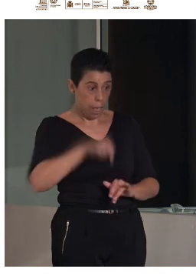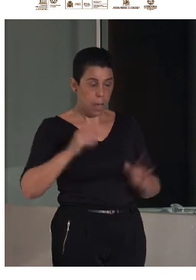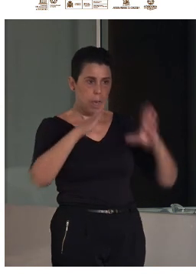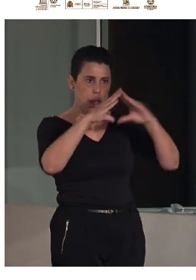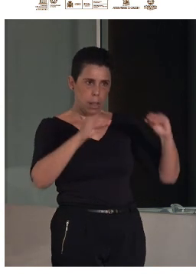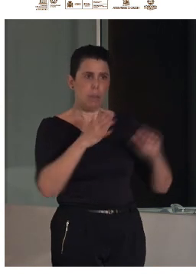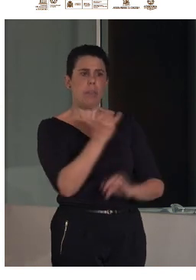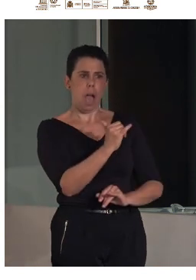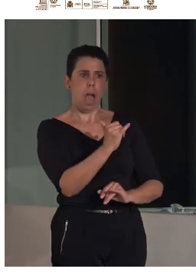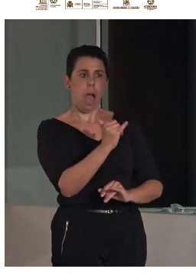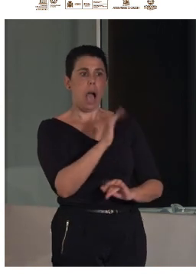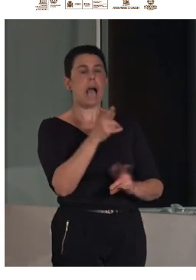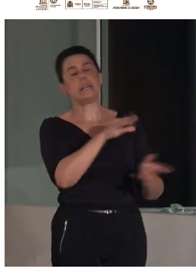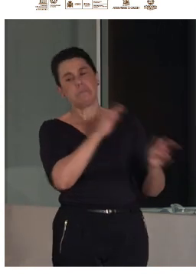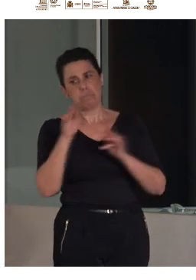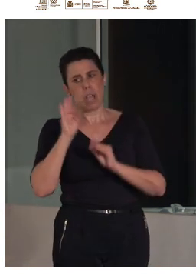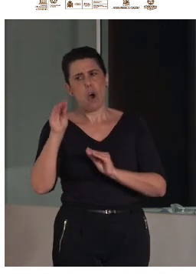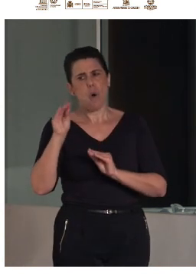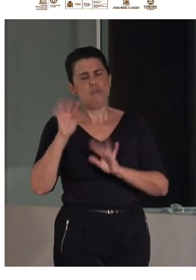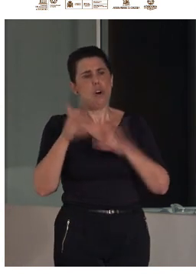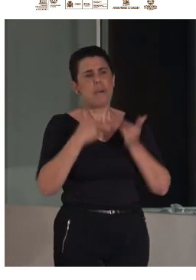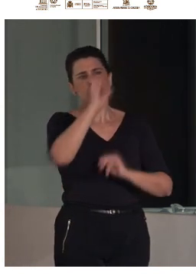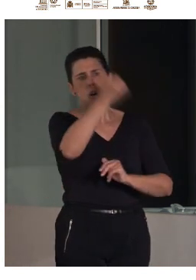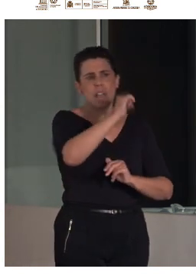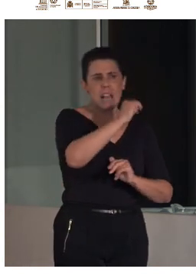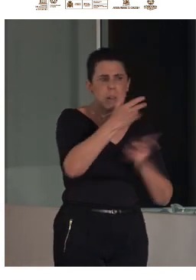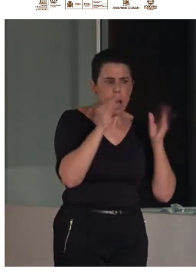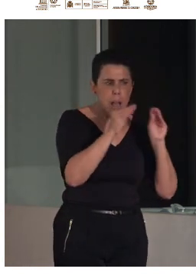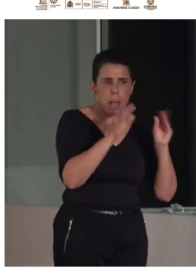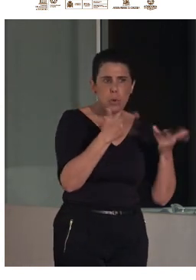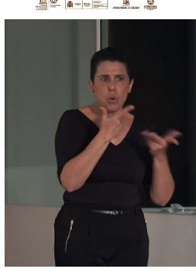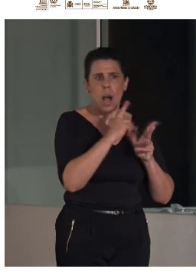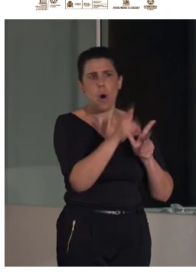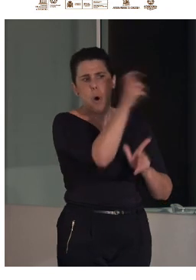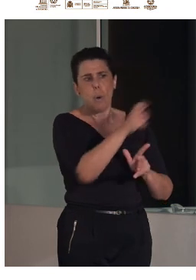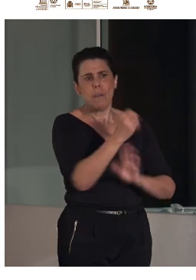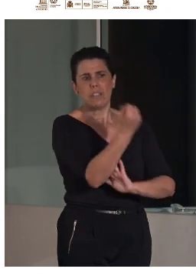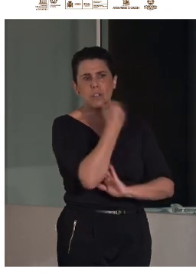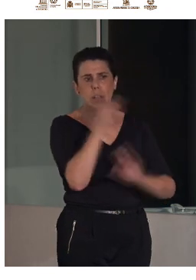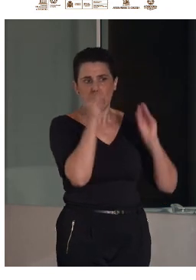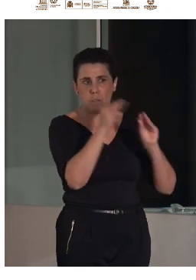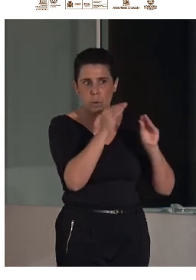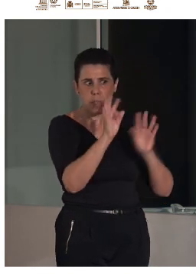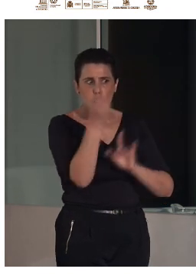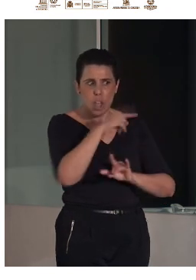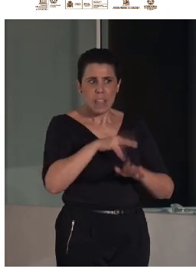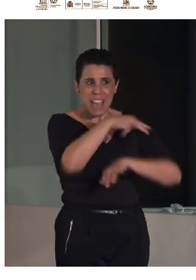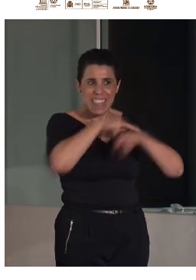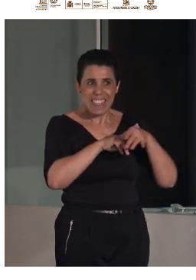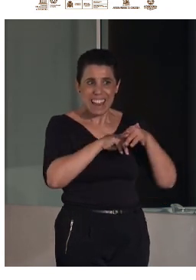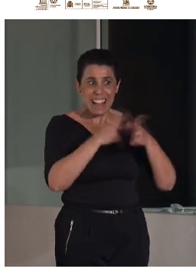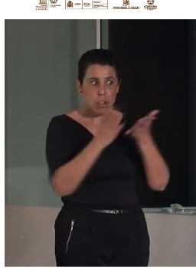¿y la formación de tanto de los evaluadores como del personal de apoyo lo tenéis en todas las sí todas las delegaciones sí nosotros